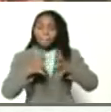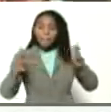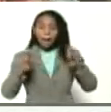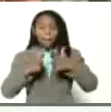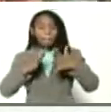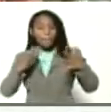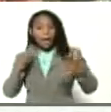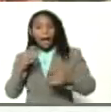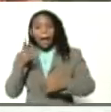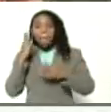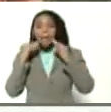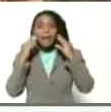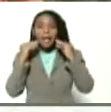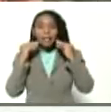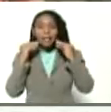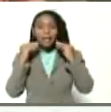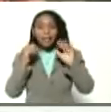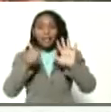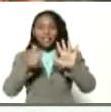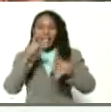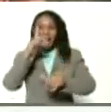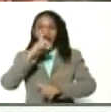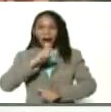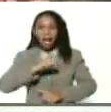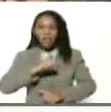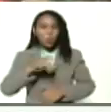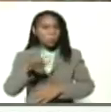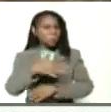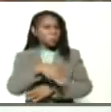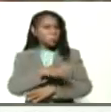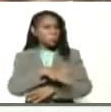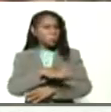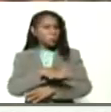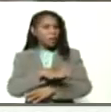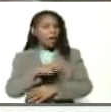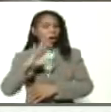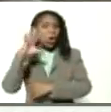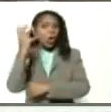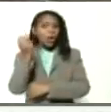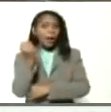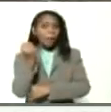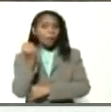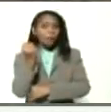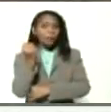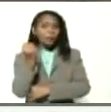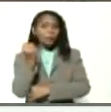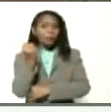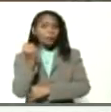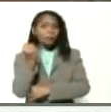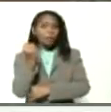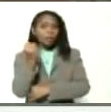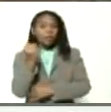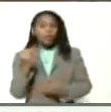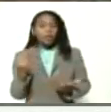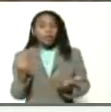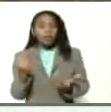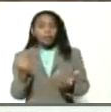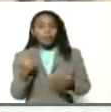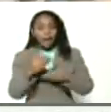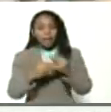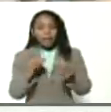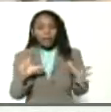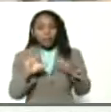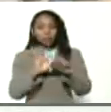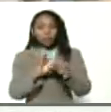experiencia de seis años donde hemos logrado acoplar este